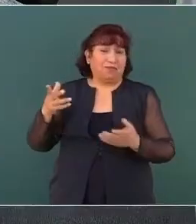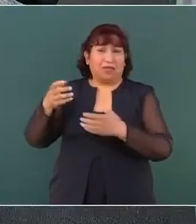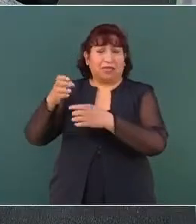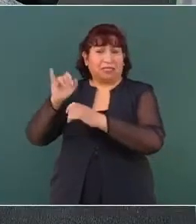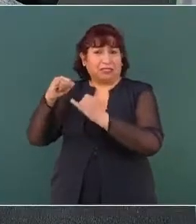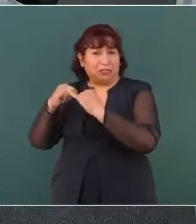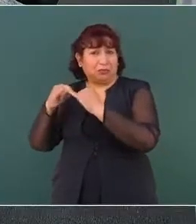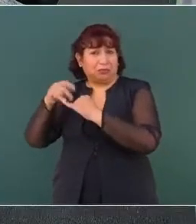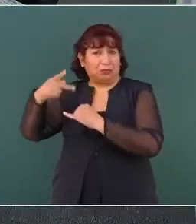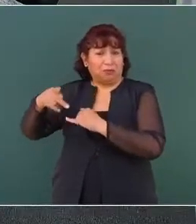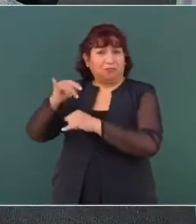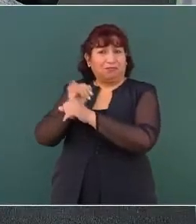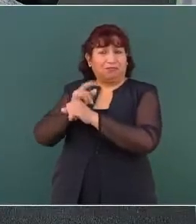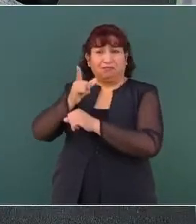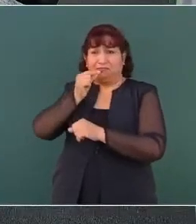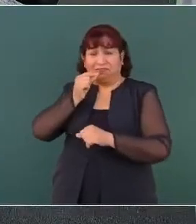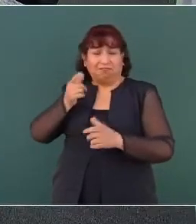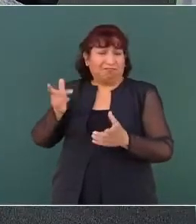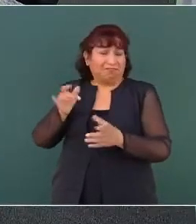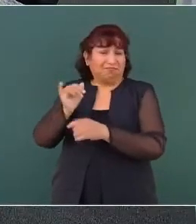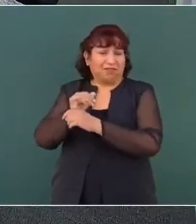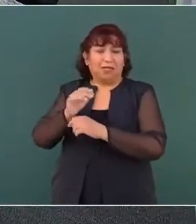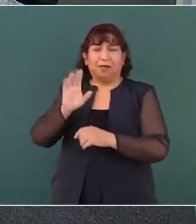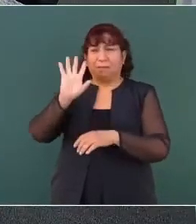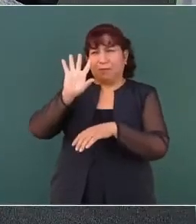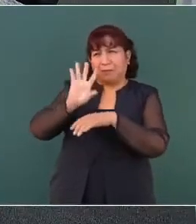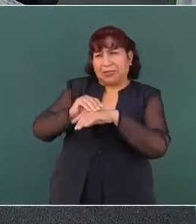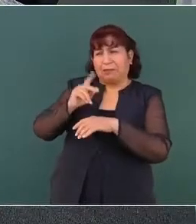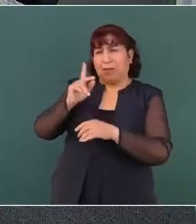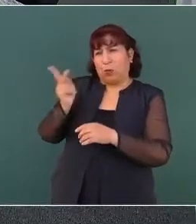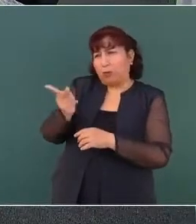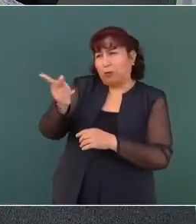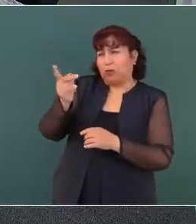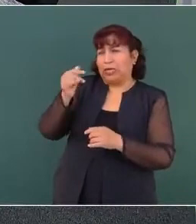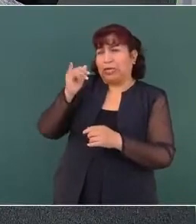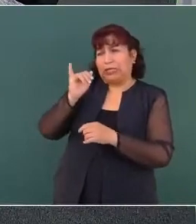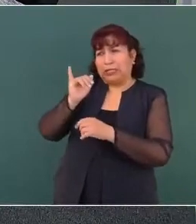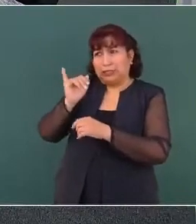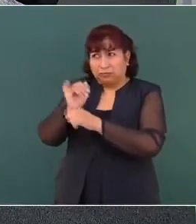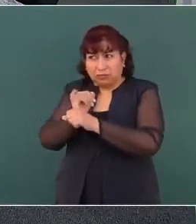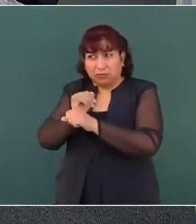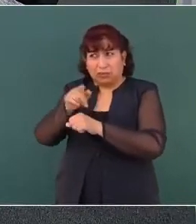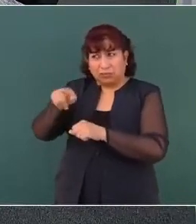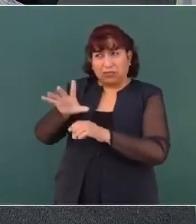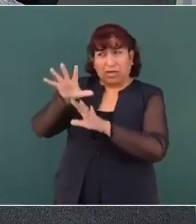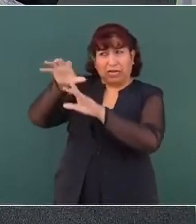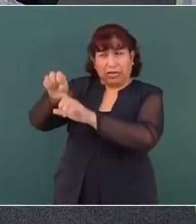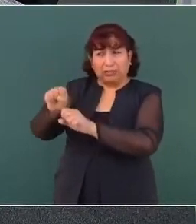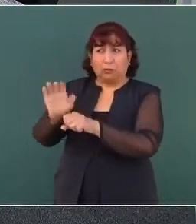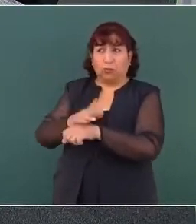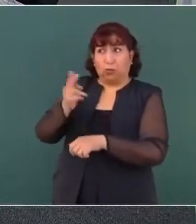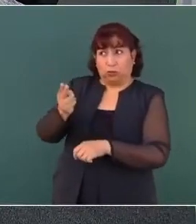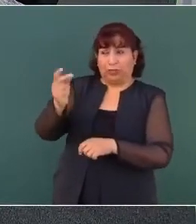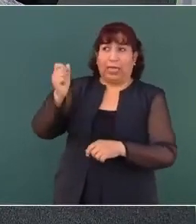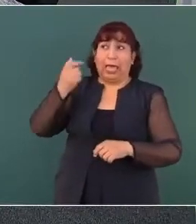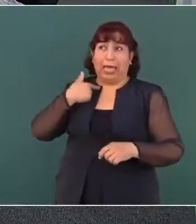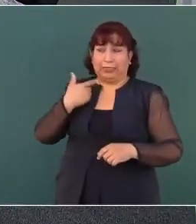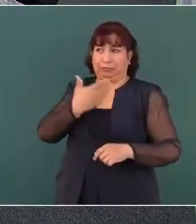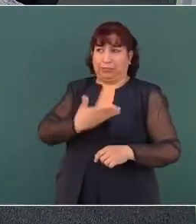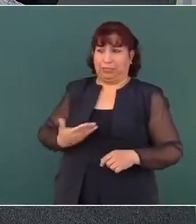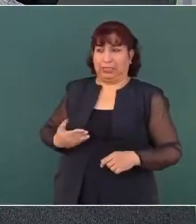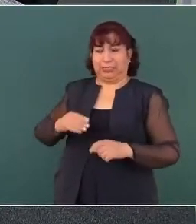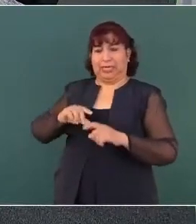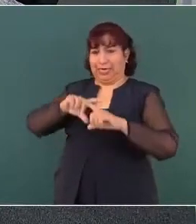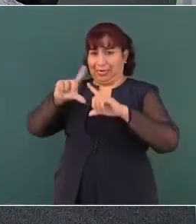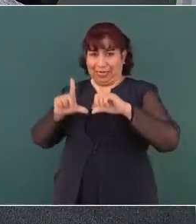si esta investigación… déjeme futuriar un poco. Si esta investigación alcanza, porque en ese momento usted era presidente nacional